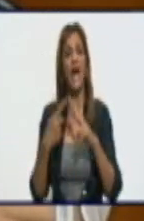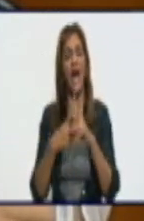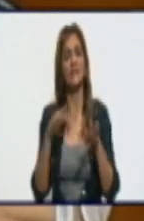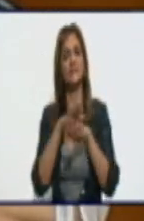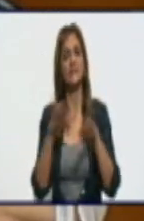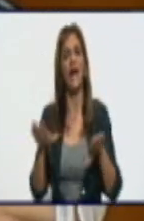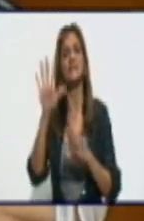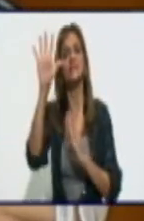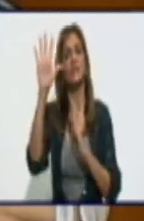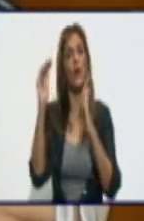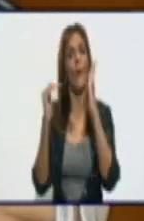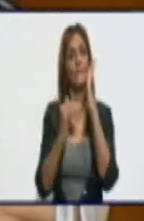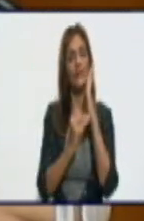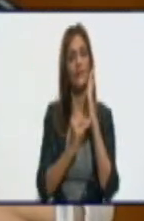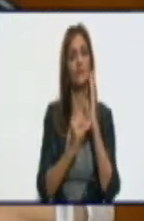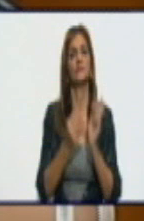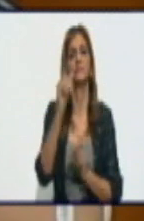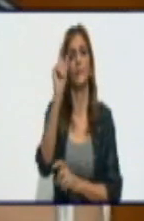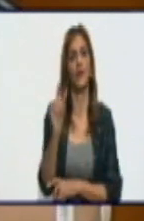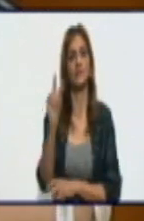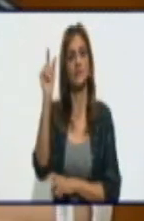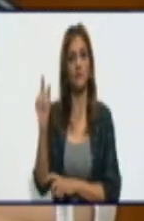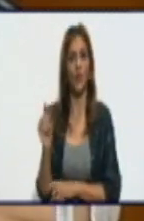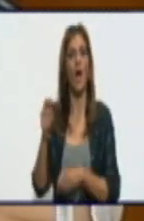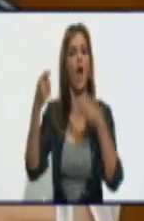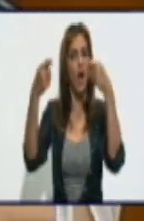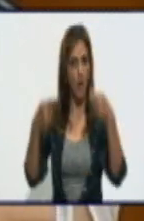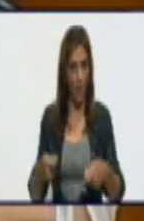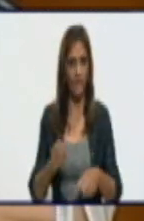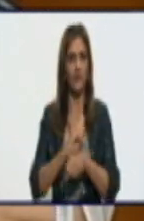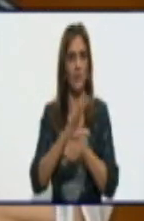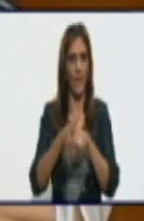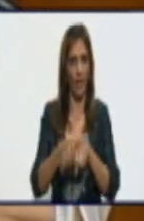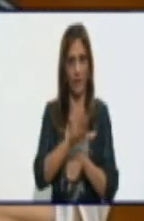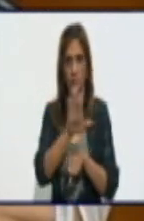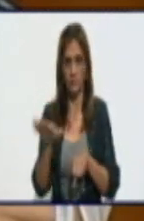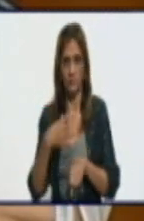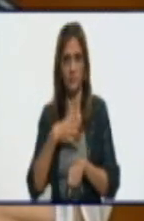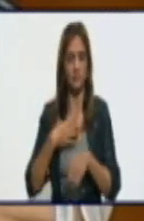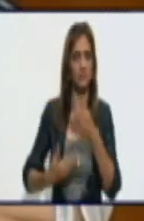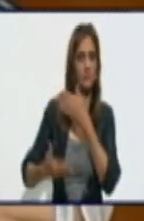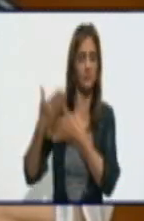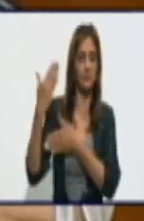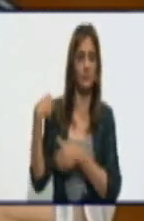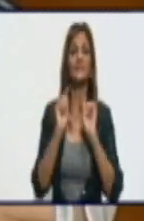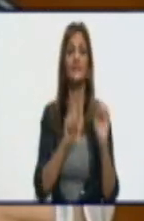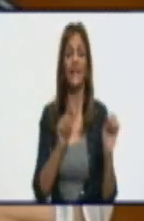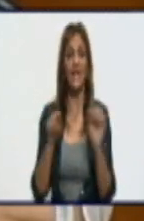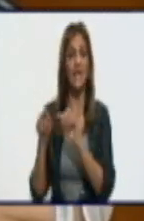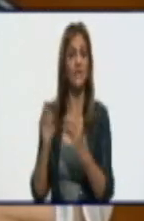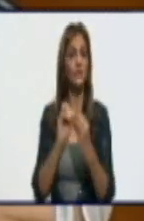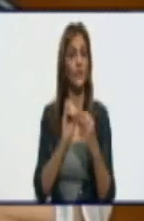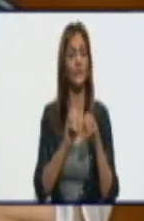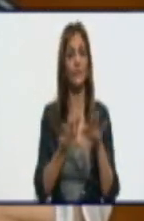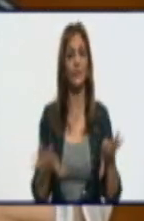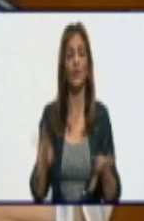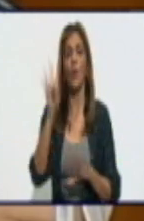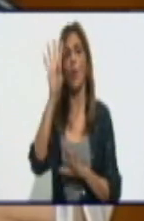5.096 casos confirmados desde noviembre hasta la fecha. De ellos son autóctonos 4